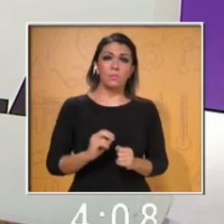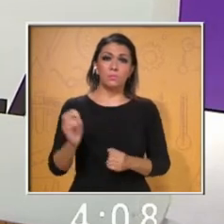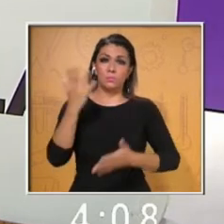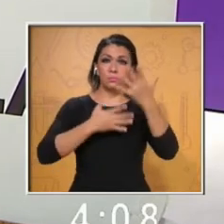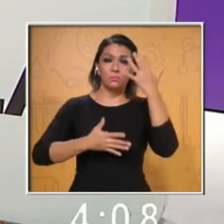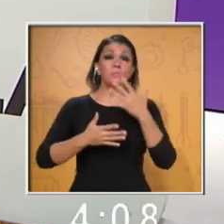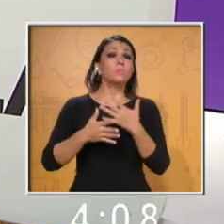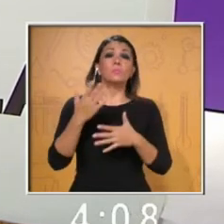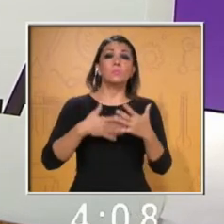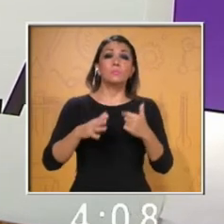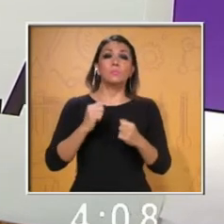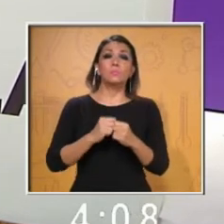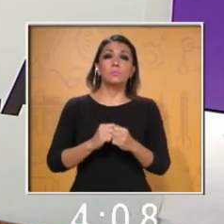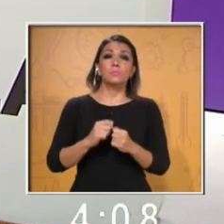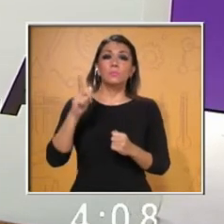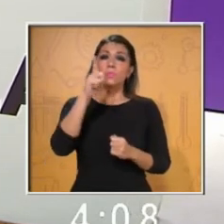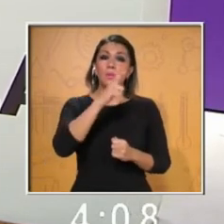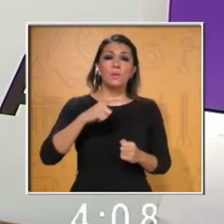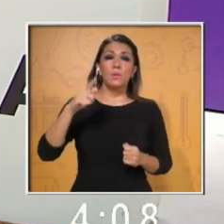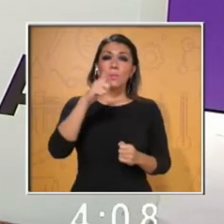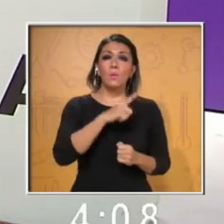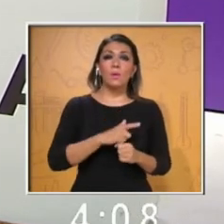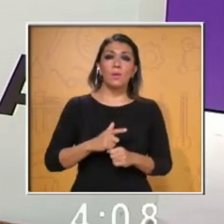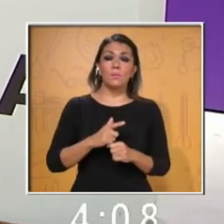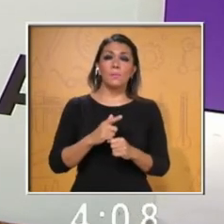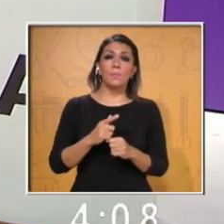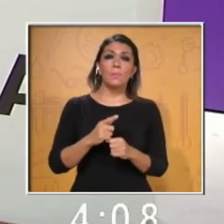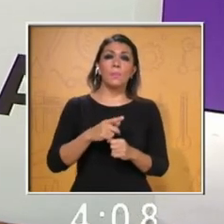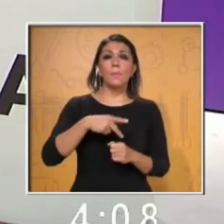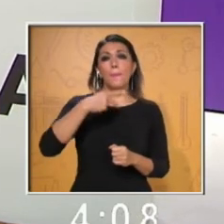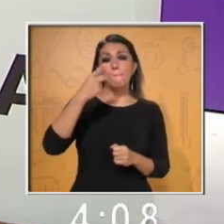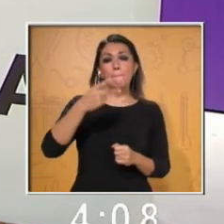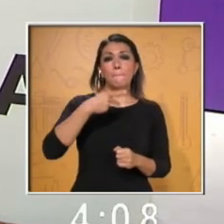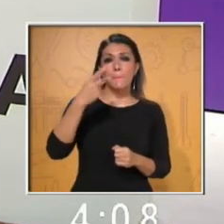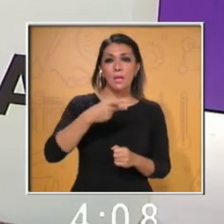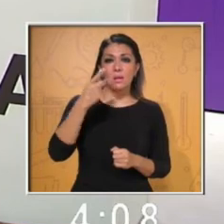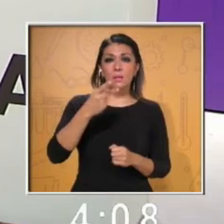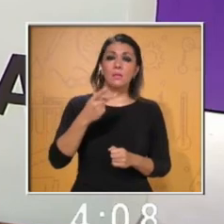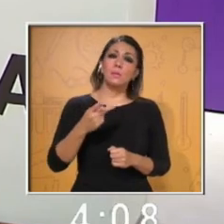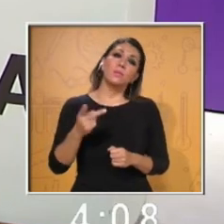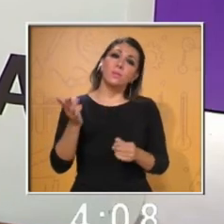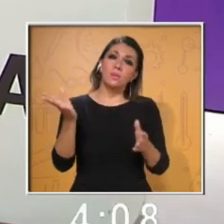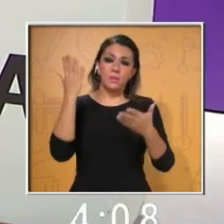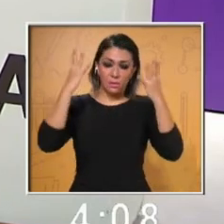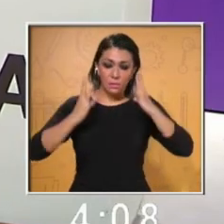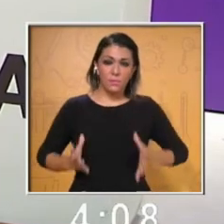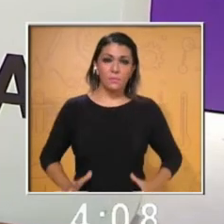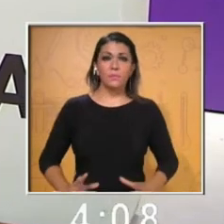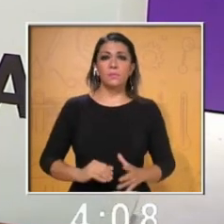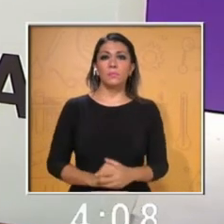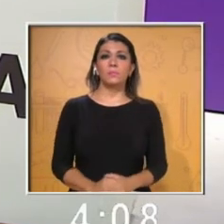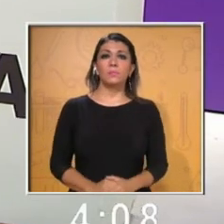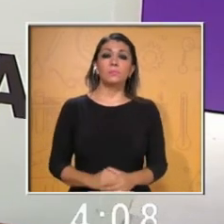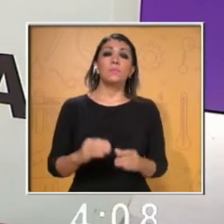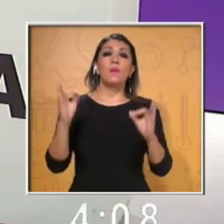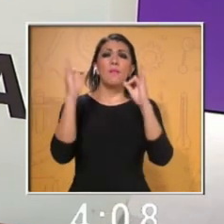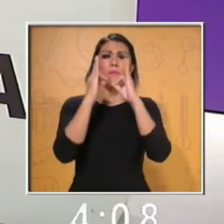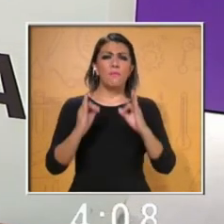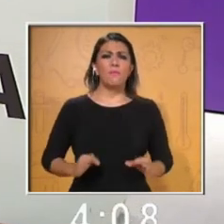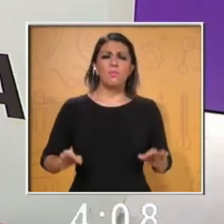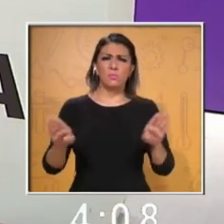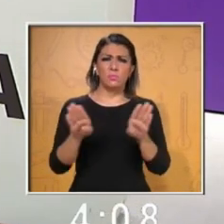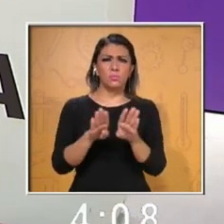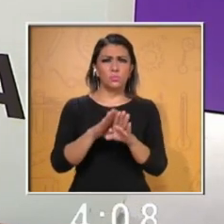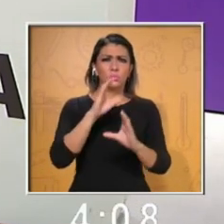o el no verbal. Recuerda que mencionábamos acerca de las formas en las que se comunican las personas en la